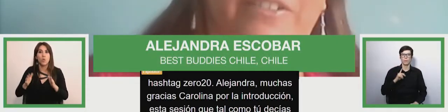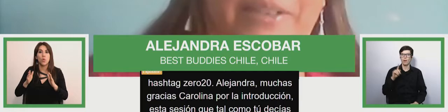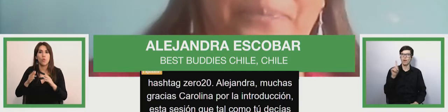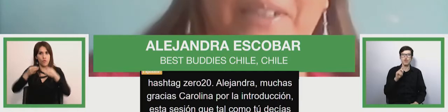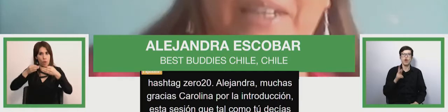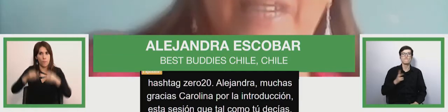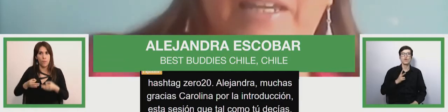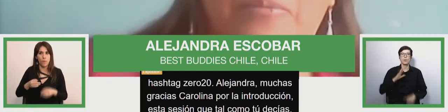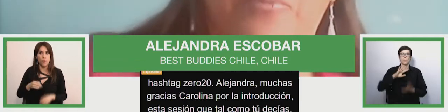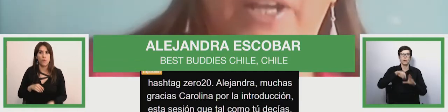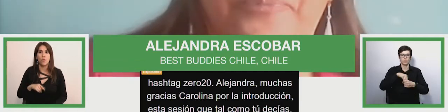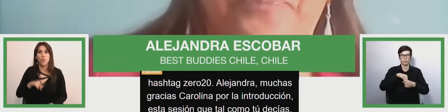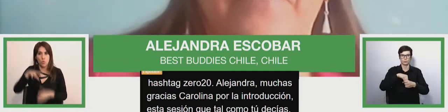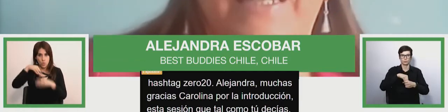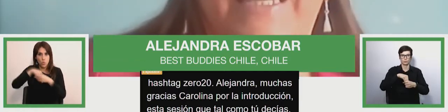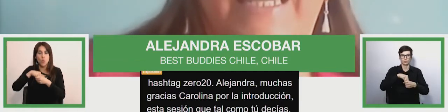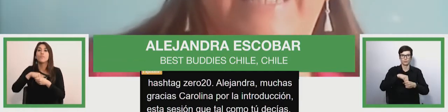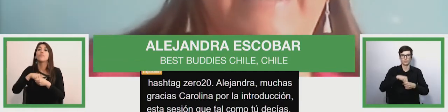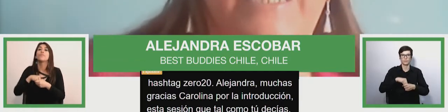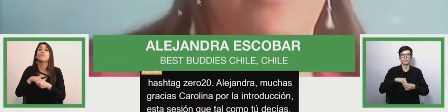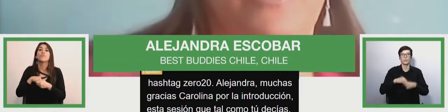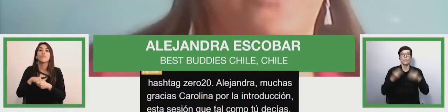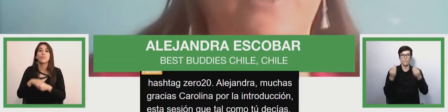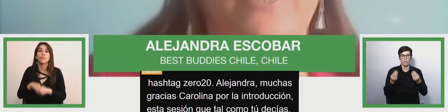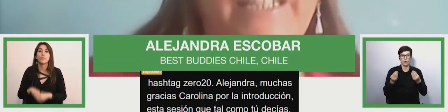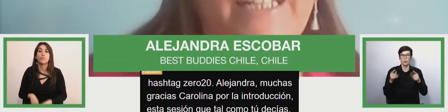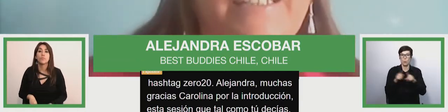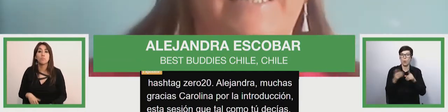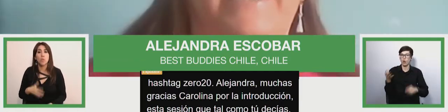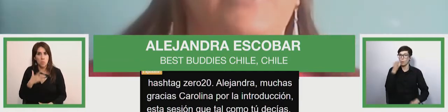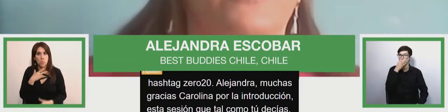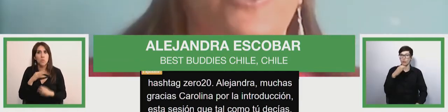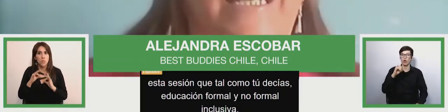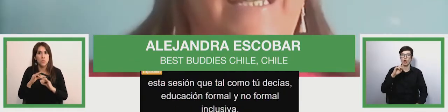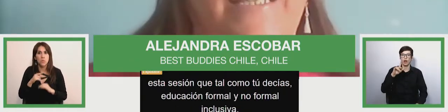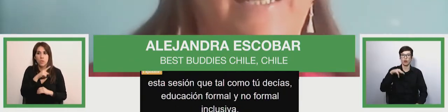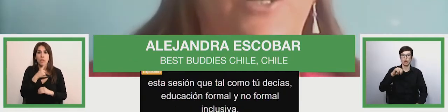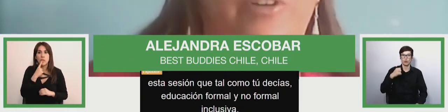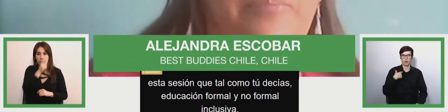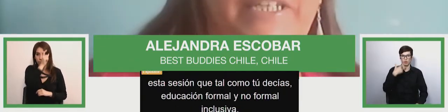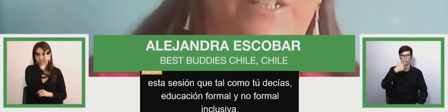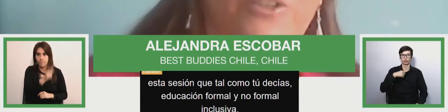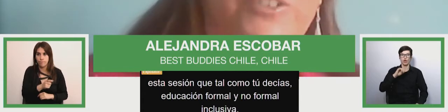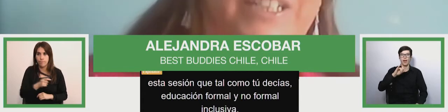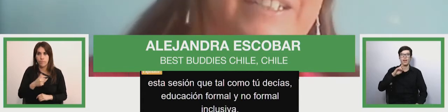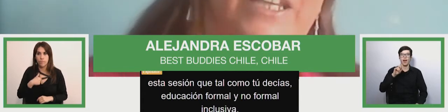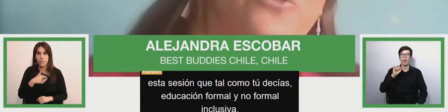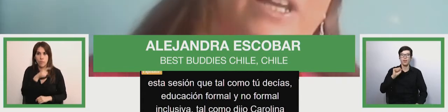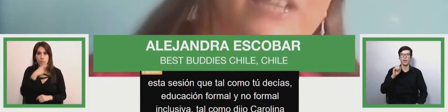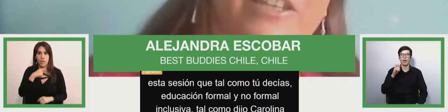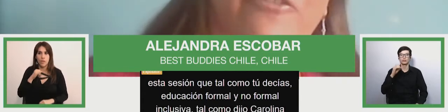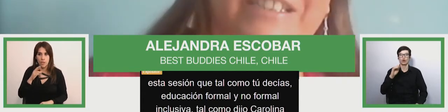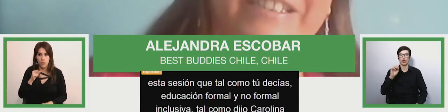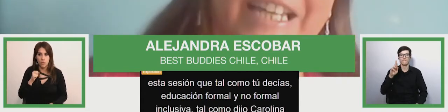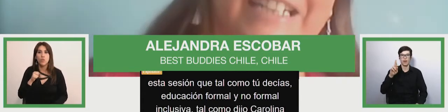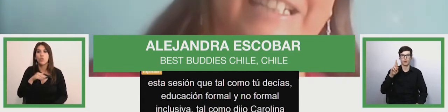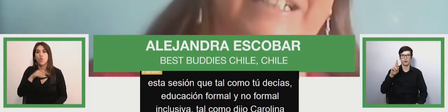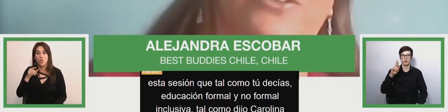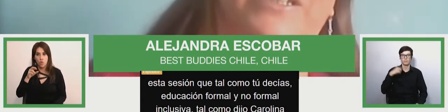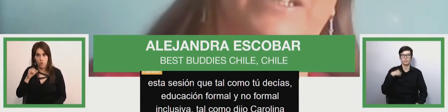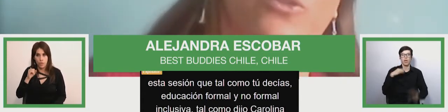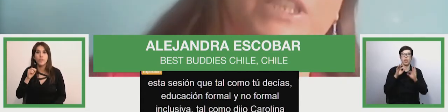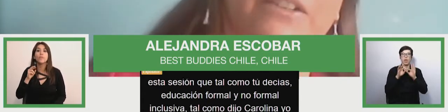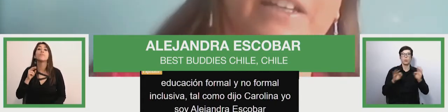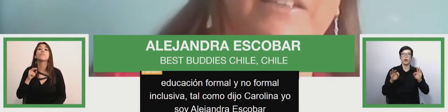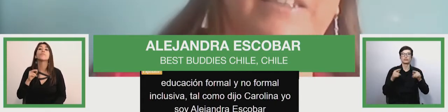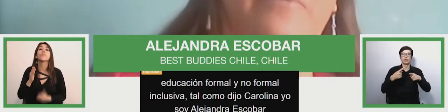inclusiva. Bueno, tal como dijo Carolina, yo soy Alejandra Escobar Peñalosa, educadora diferencial y